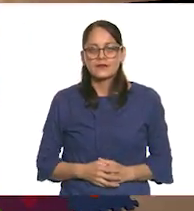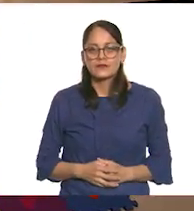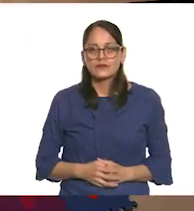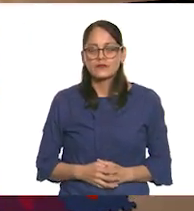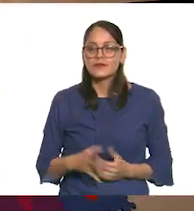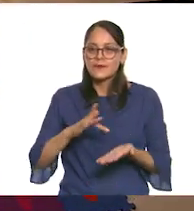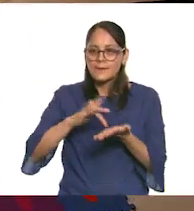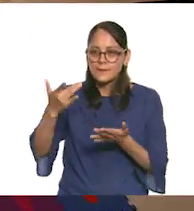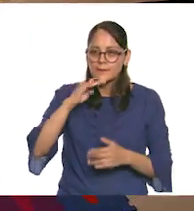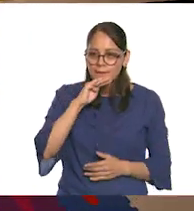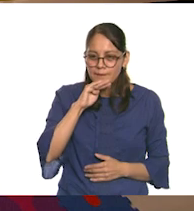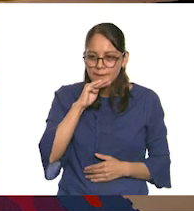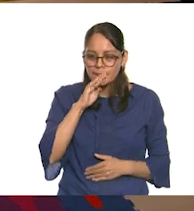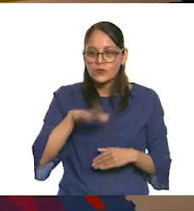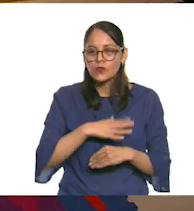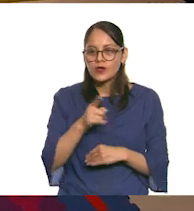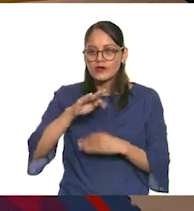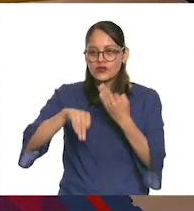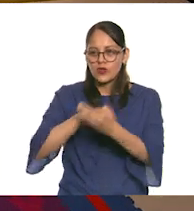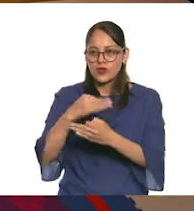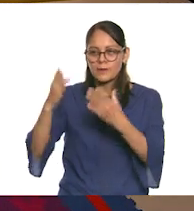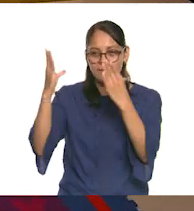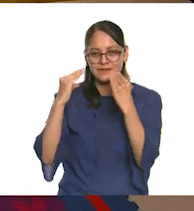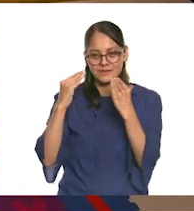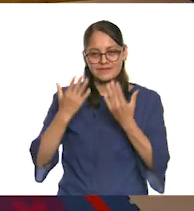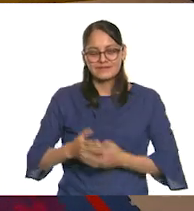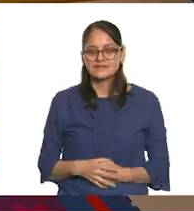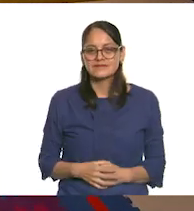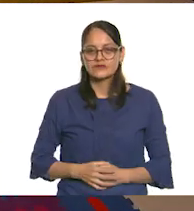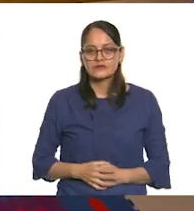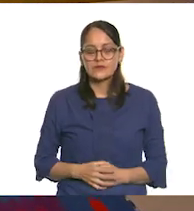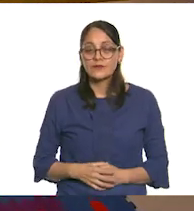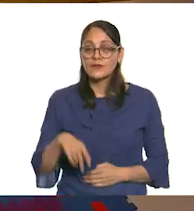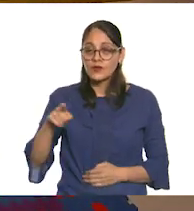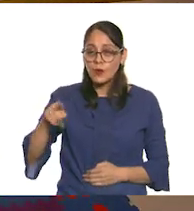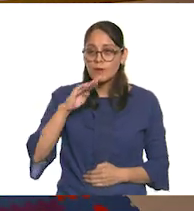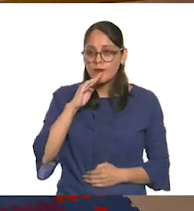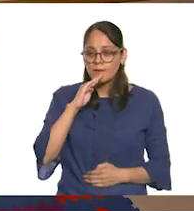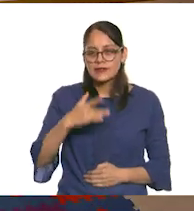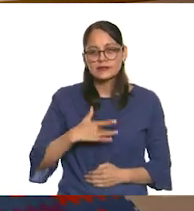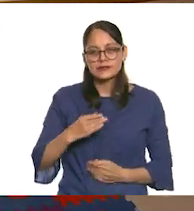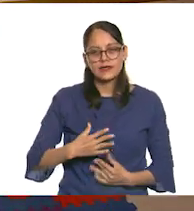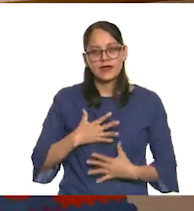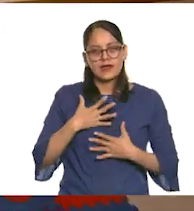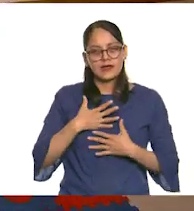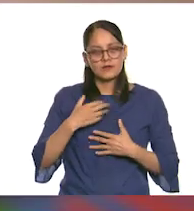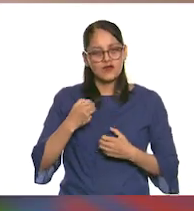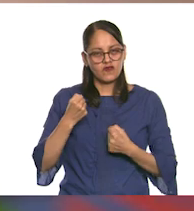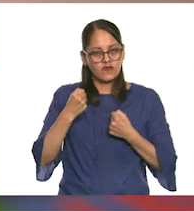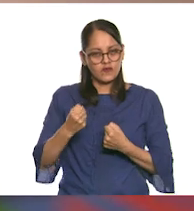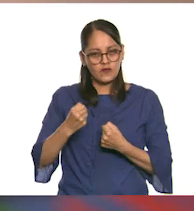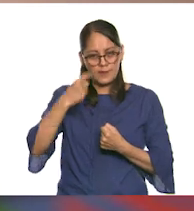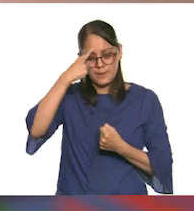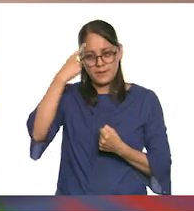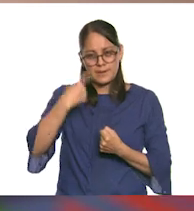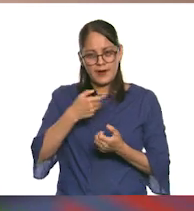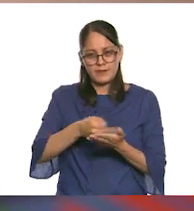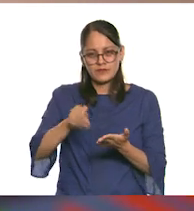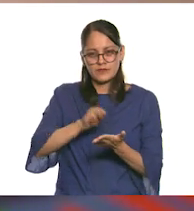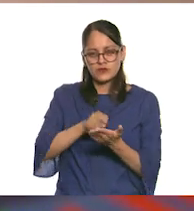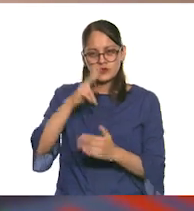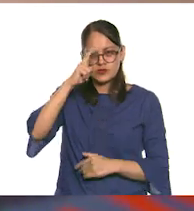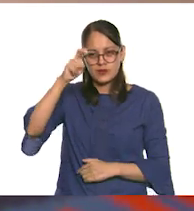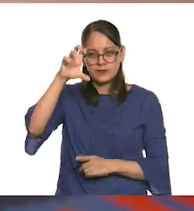Gracias, mamá, por todo lo que me enseñaste. Eres mi inspiración y mi fortaleza para lograr mis sueños.